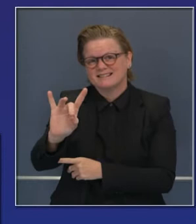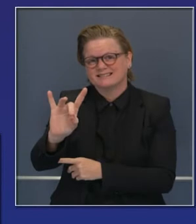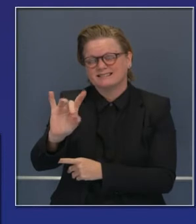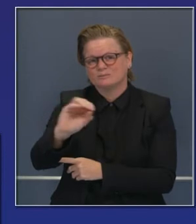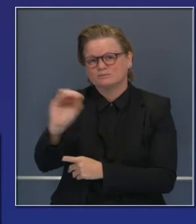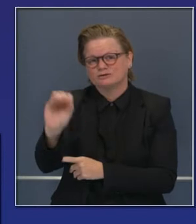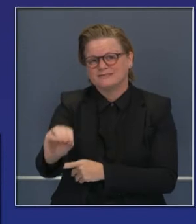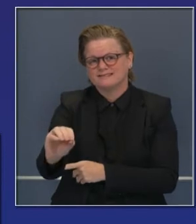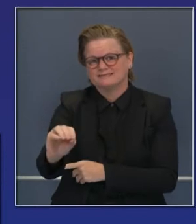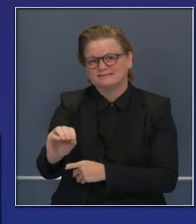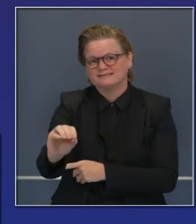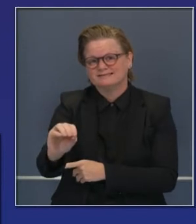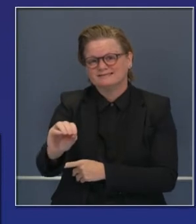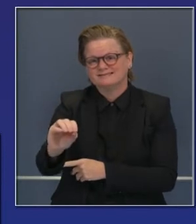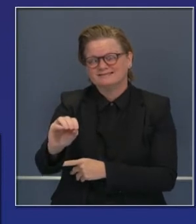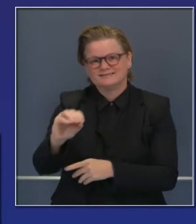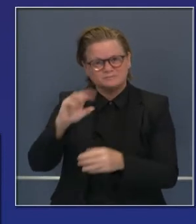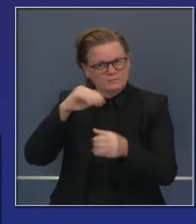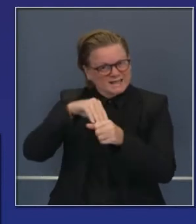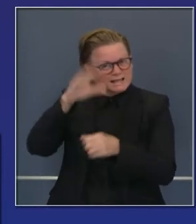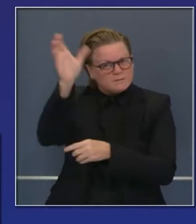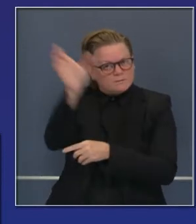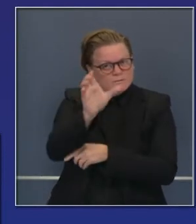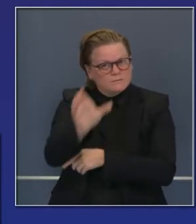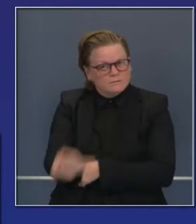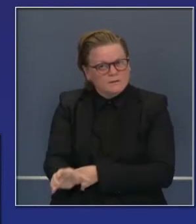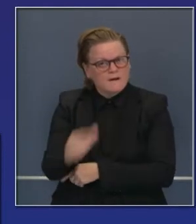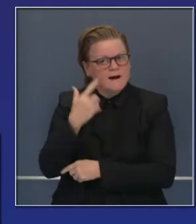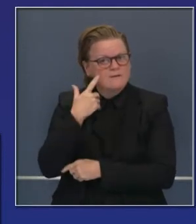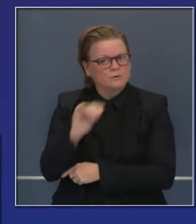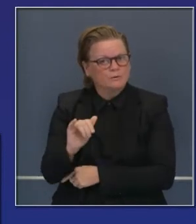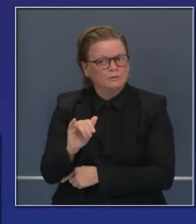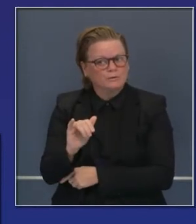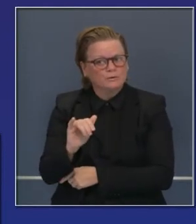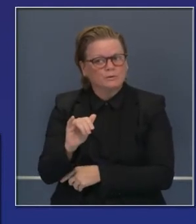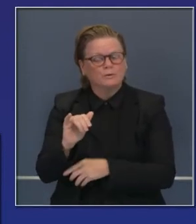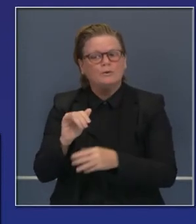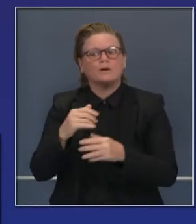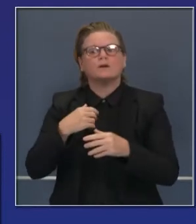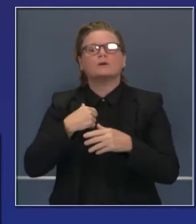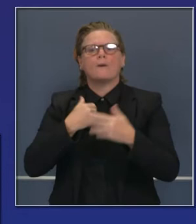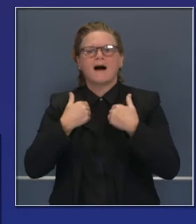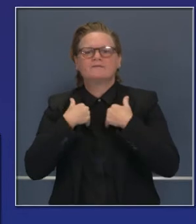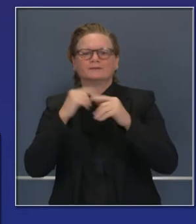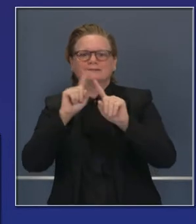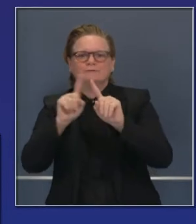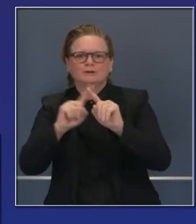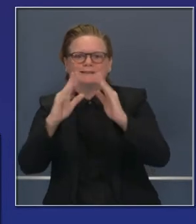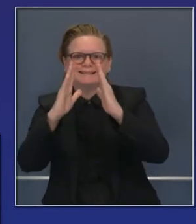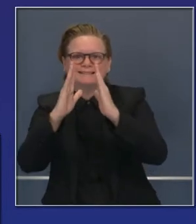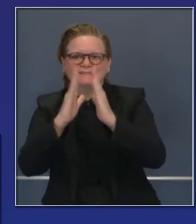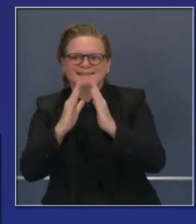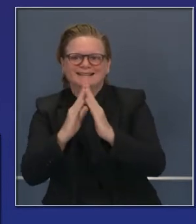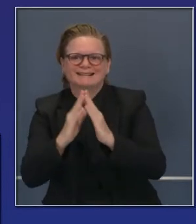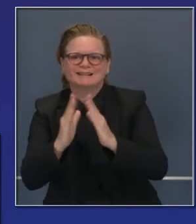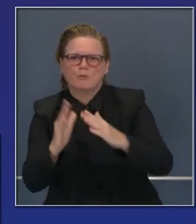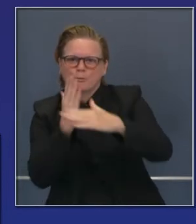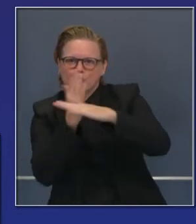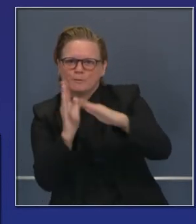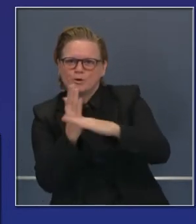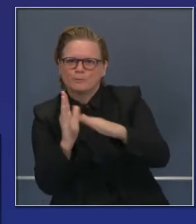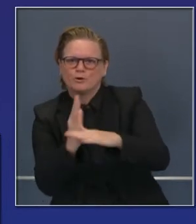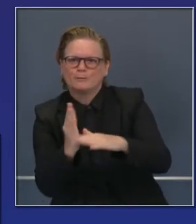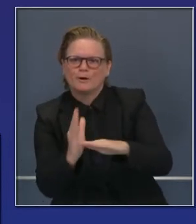Eso es en el agregado, California como estado. Pero si lo desglosa del norte de California,